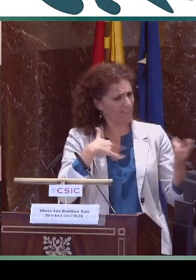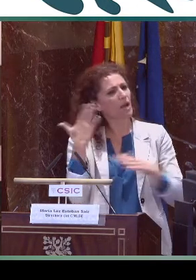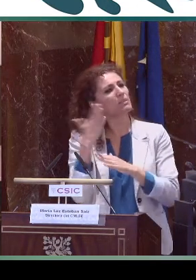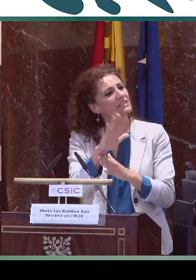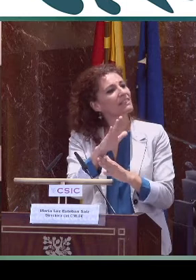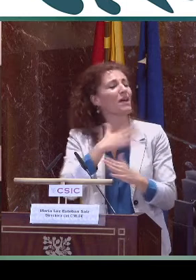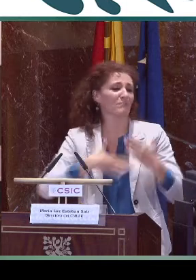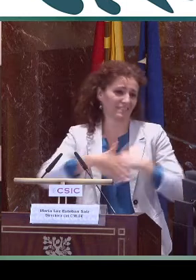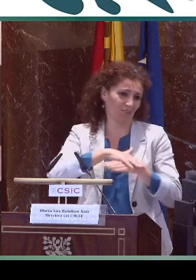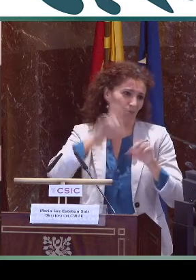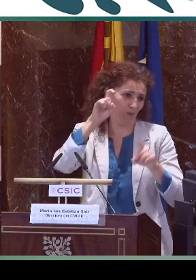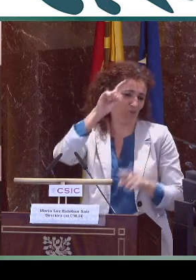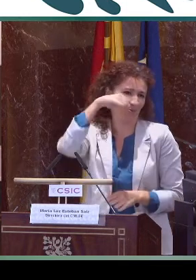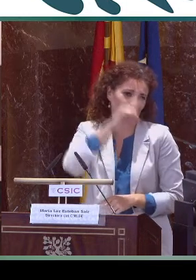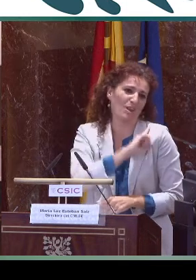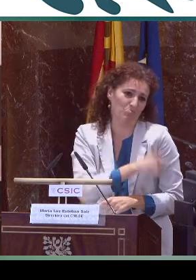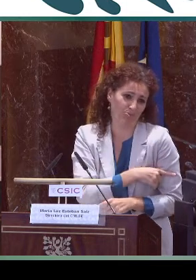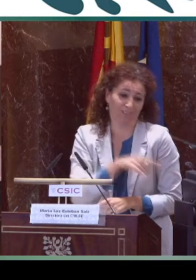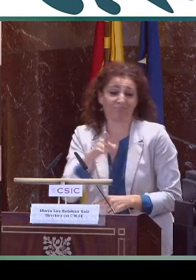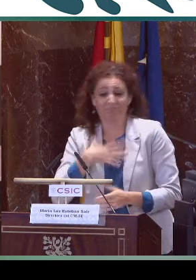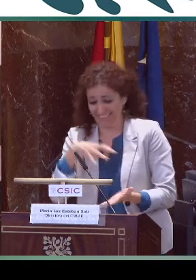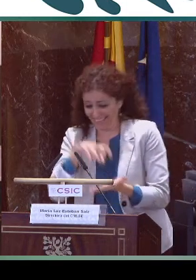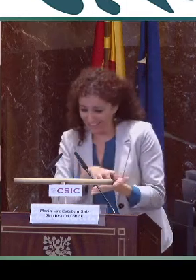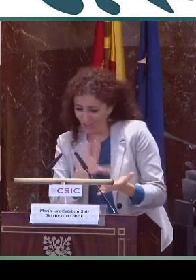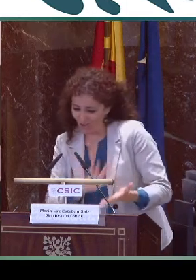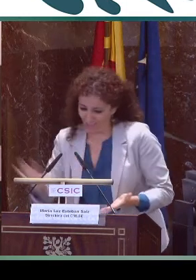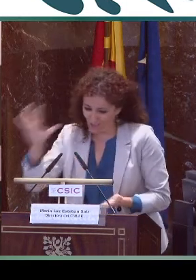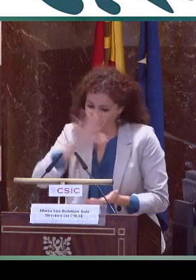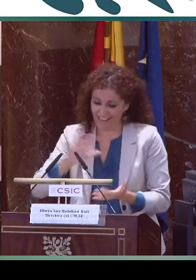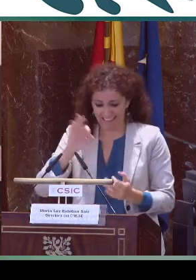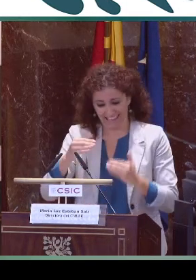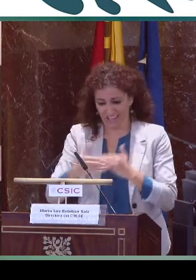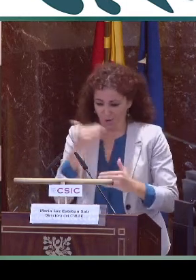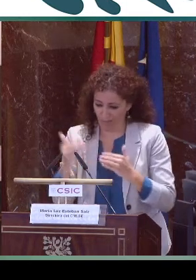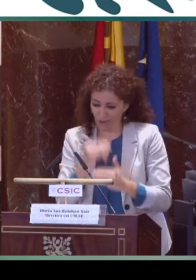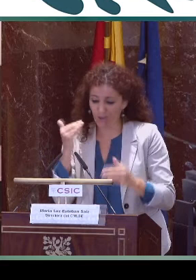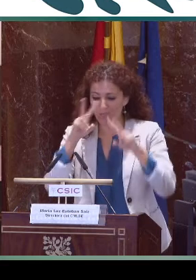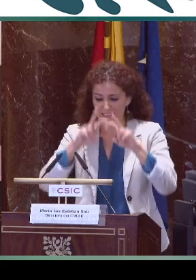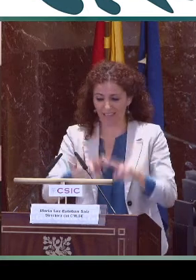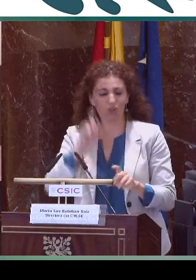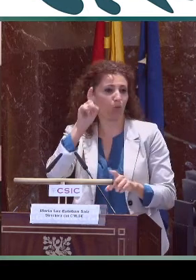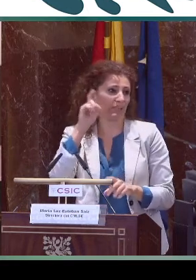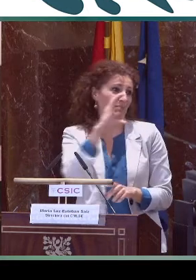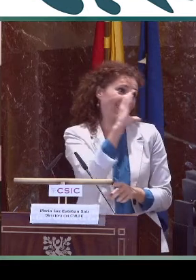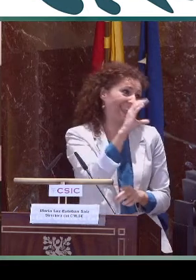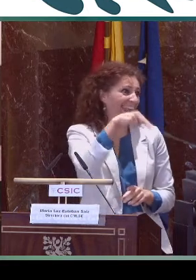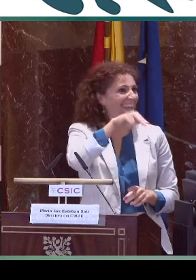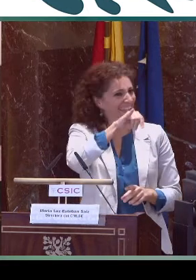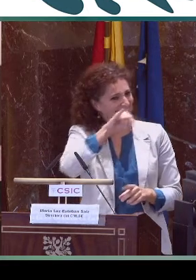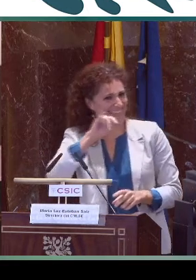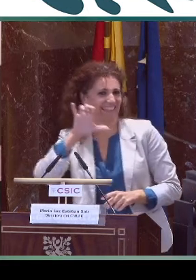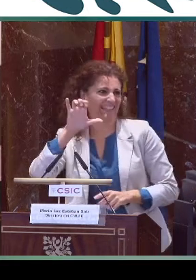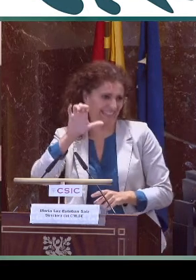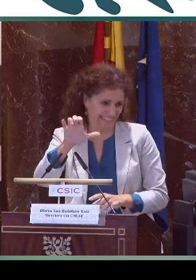Y esa ponencia va a ser presentada por el Ministerio de Educación, Cultura y Deporte en la persona que representa al